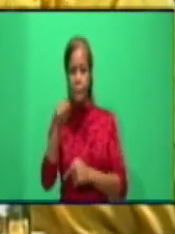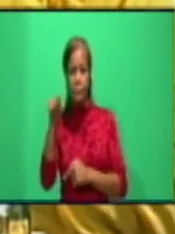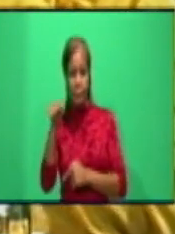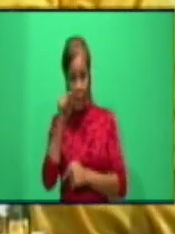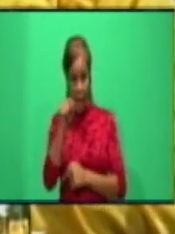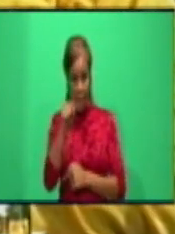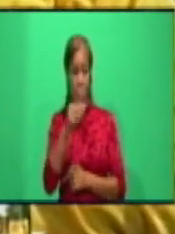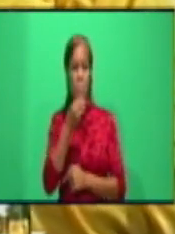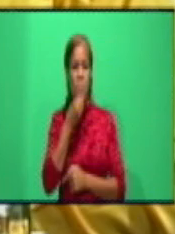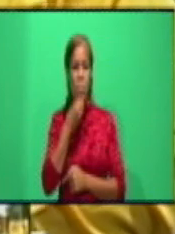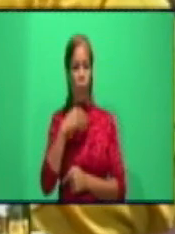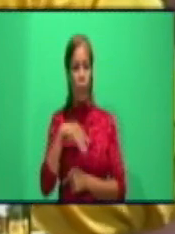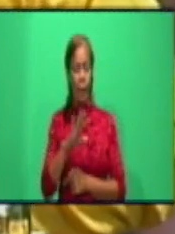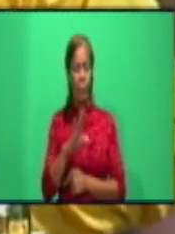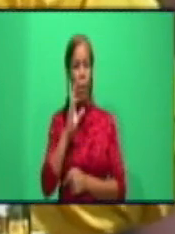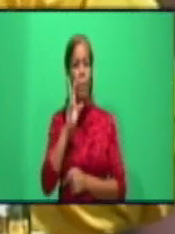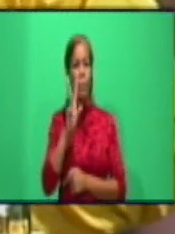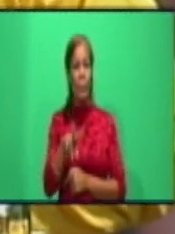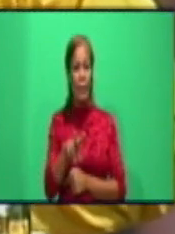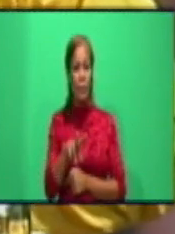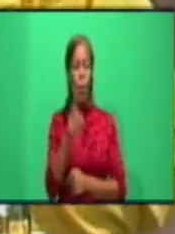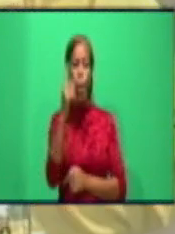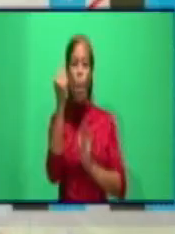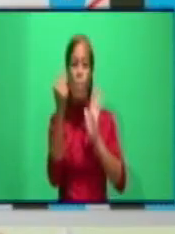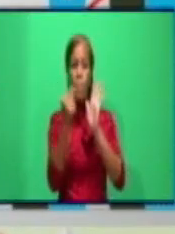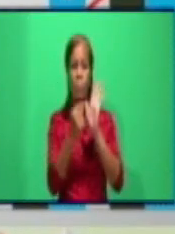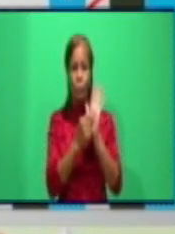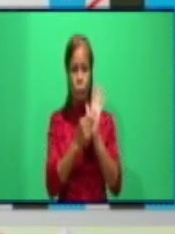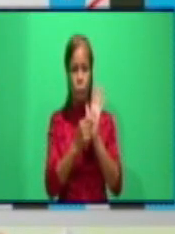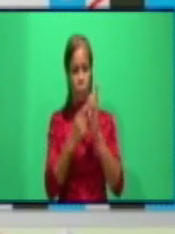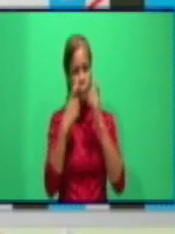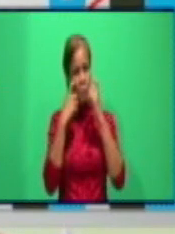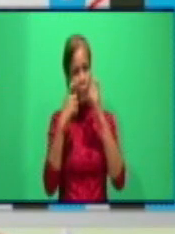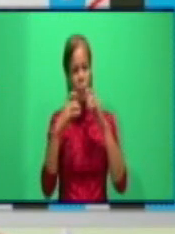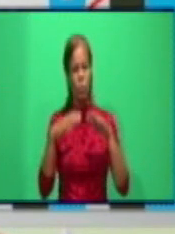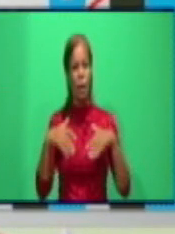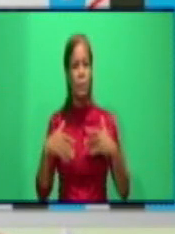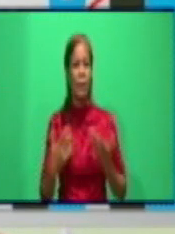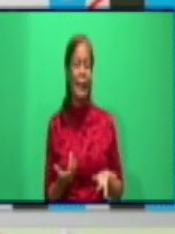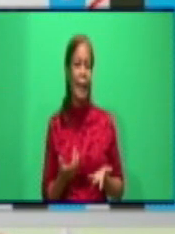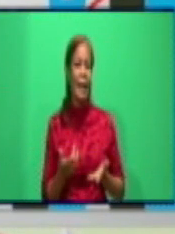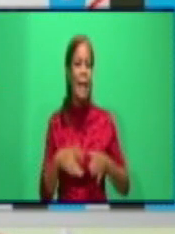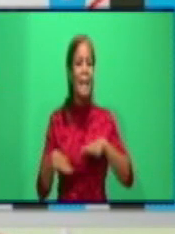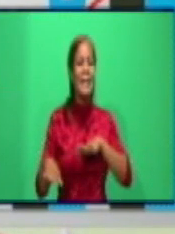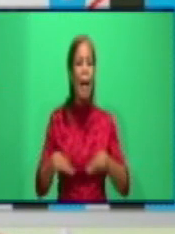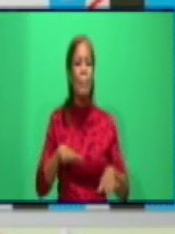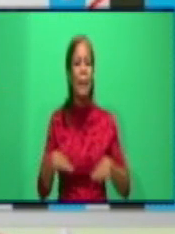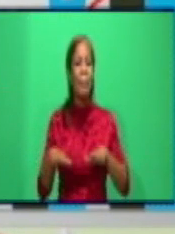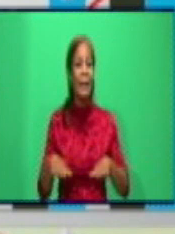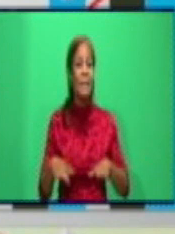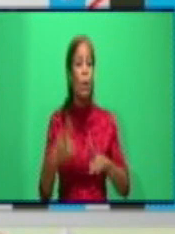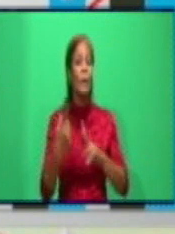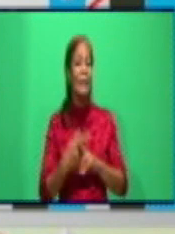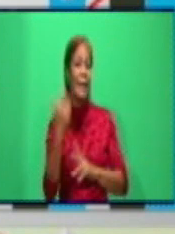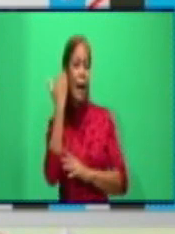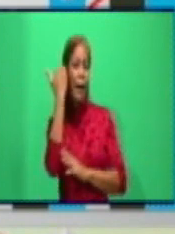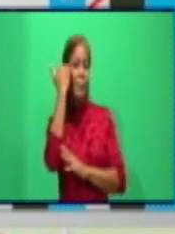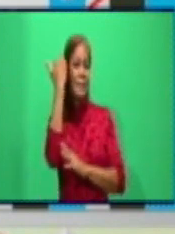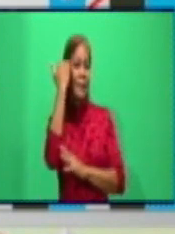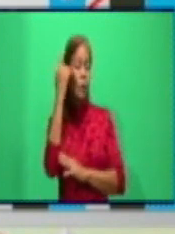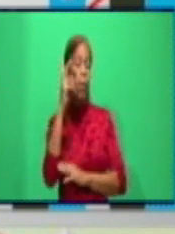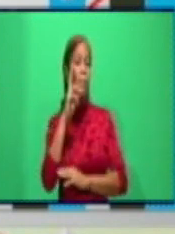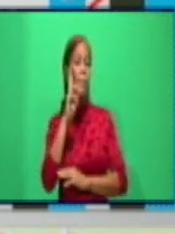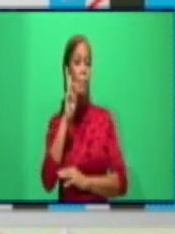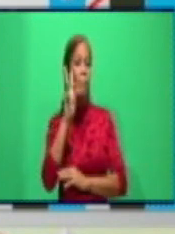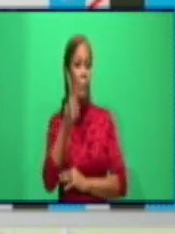como un elemento esencial, que es la preparación, la capacitación para enfrentar este momento. Si